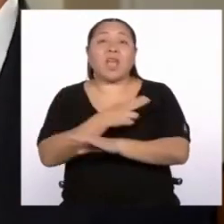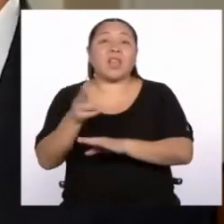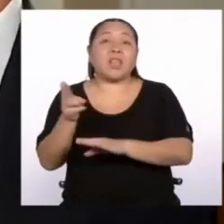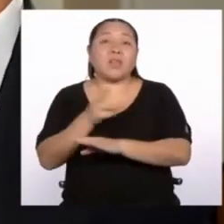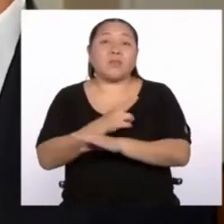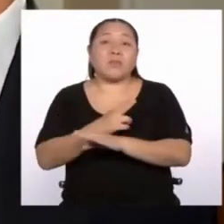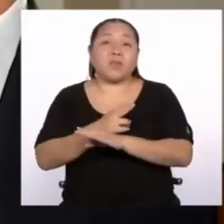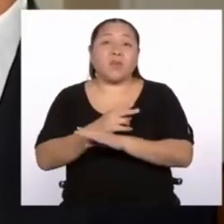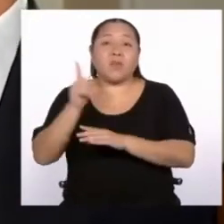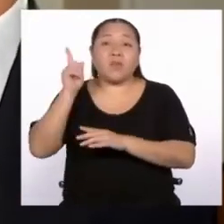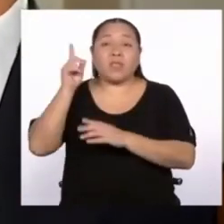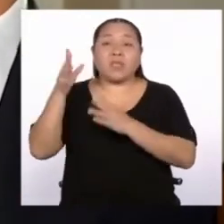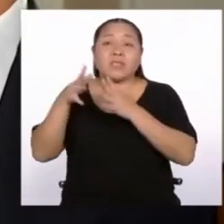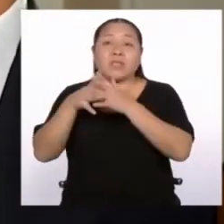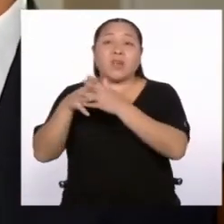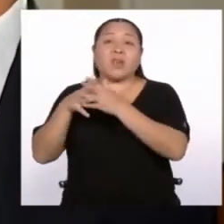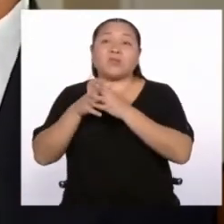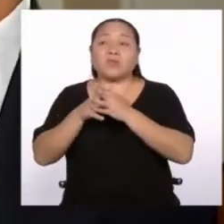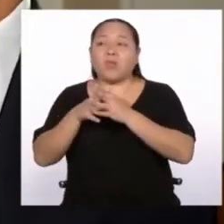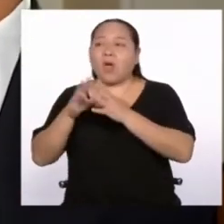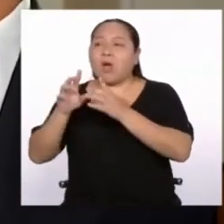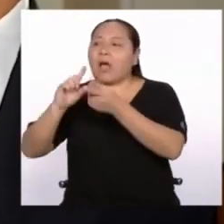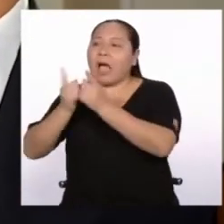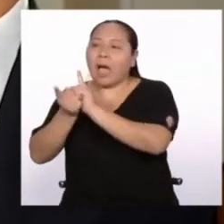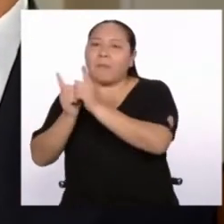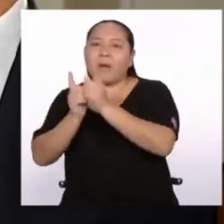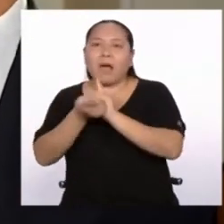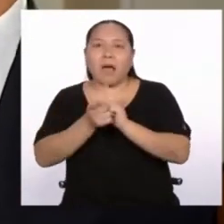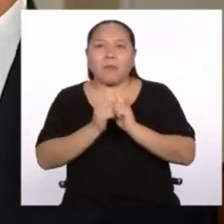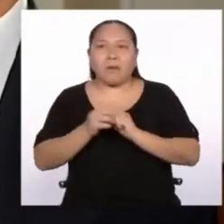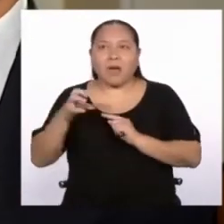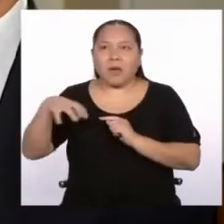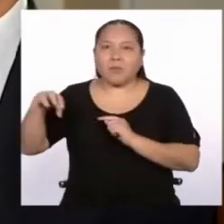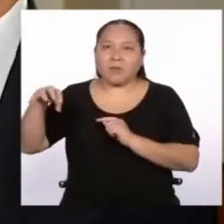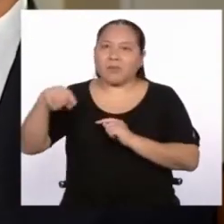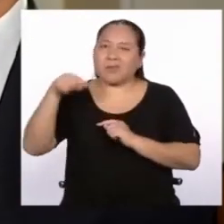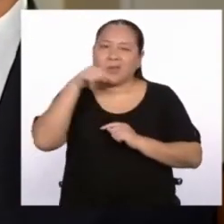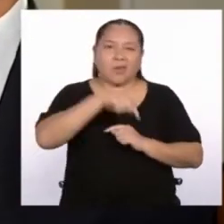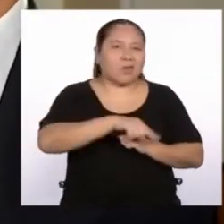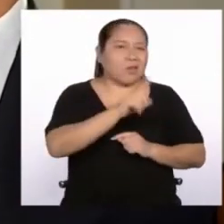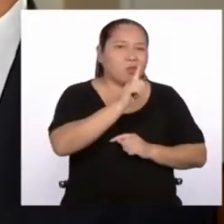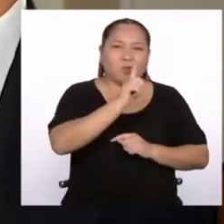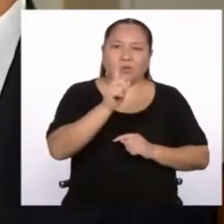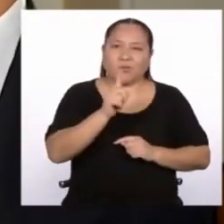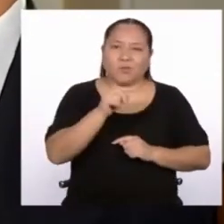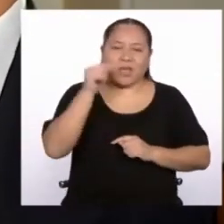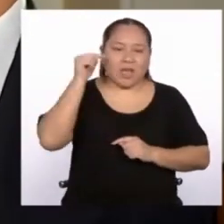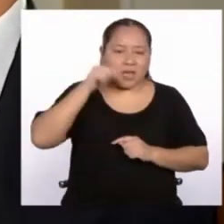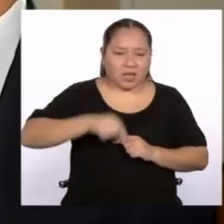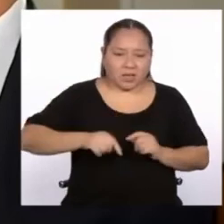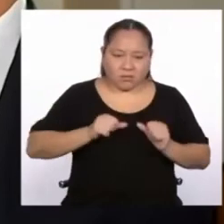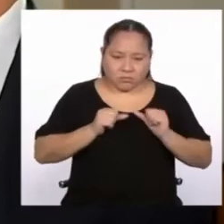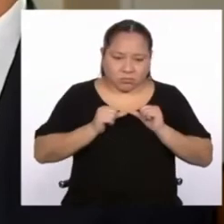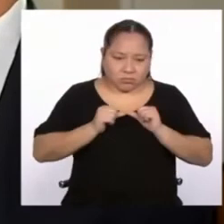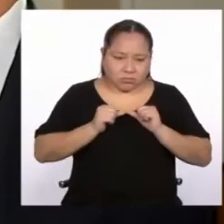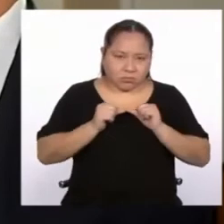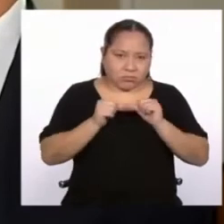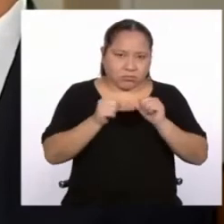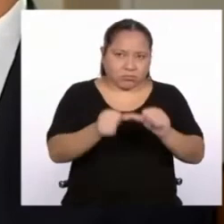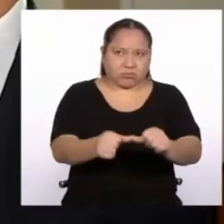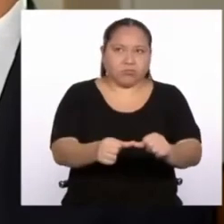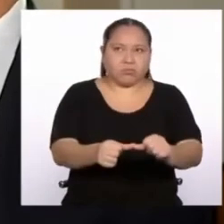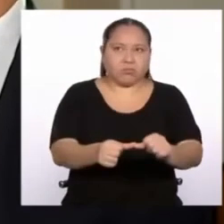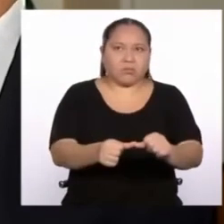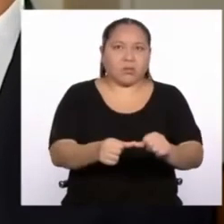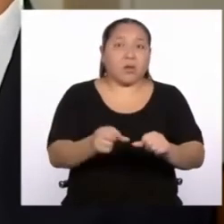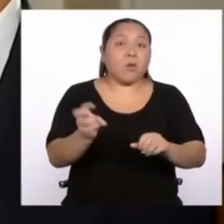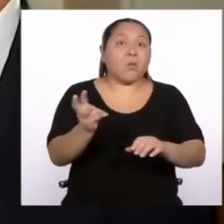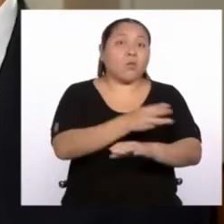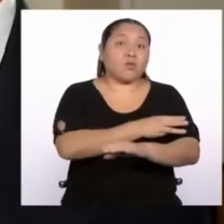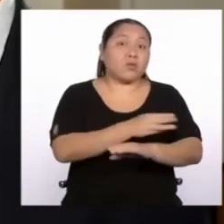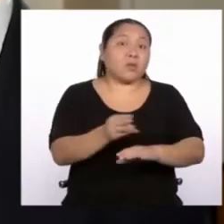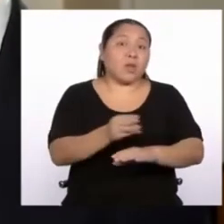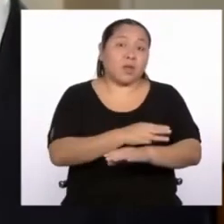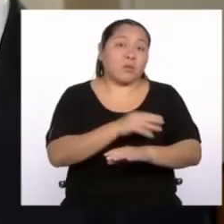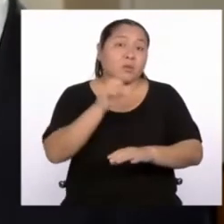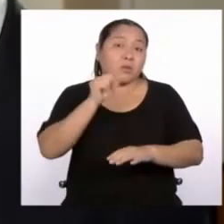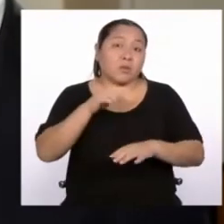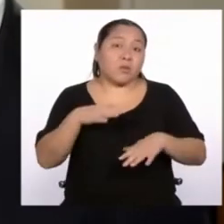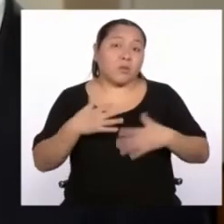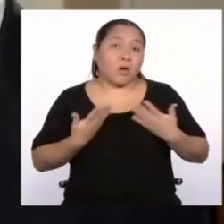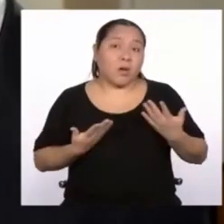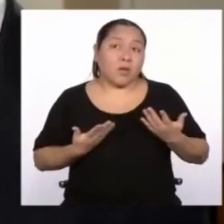versiones. Pero acá existe una ley de intangibilidad. Acá lo que probablemente musicalmente es posible,